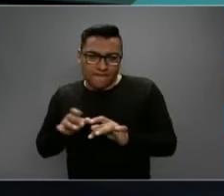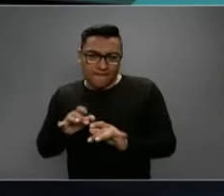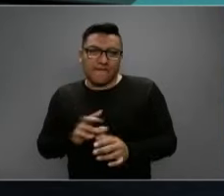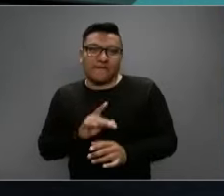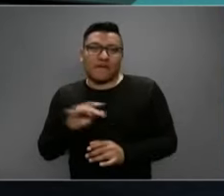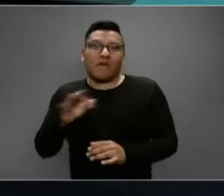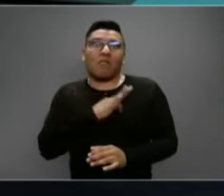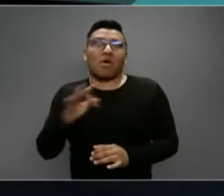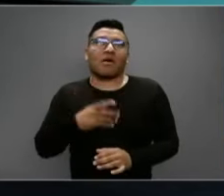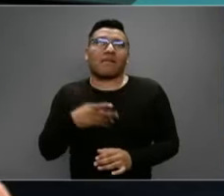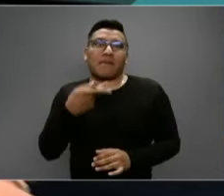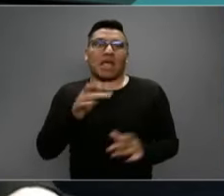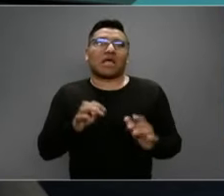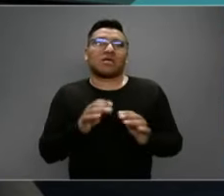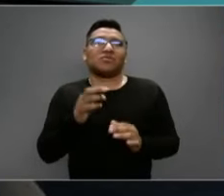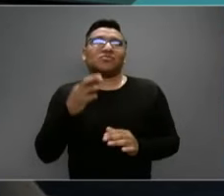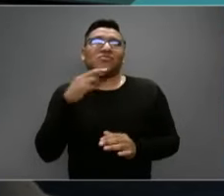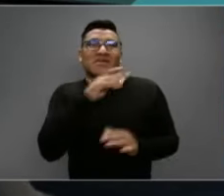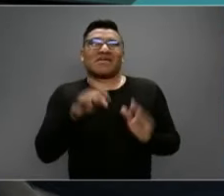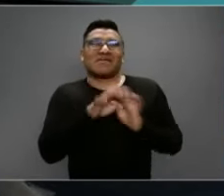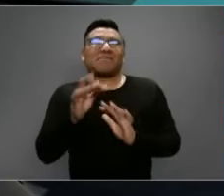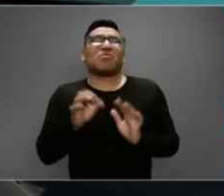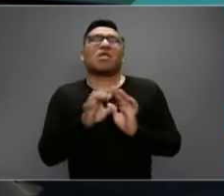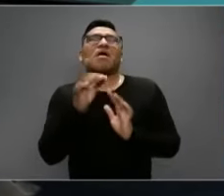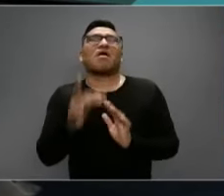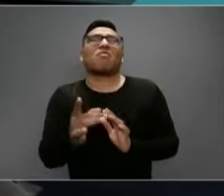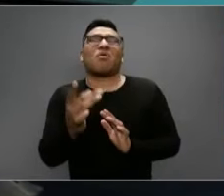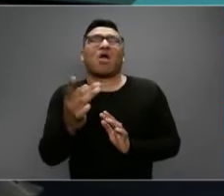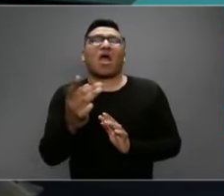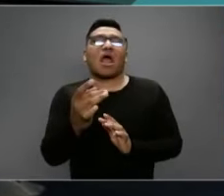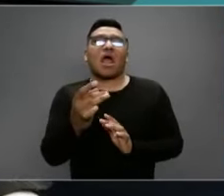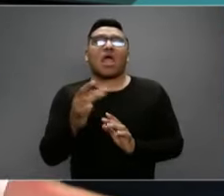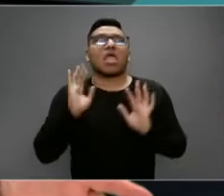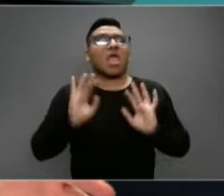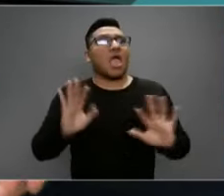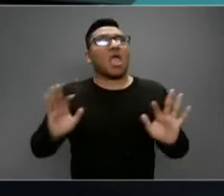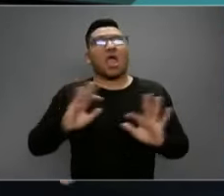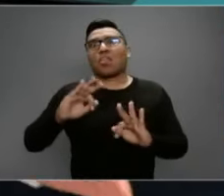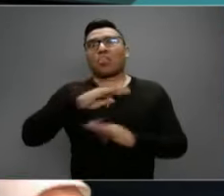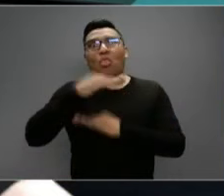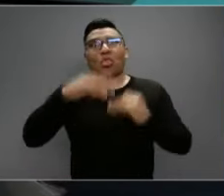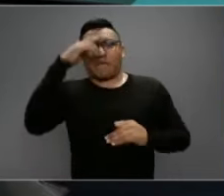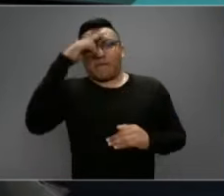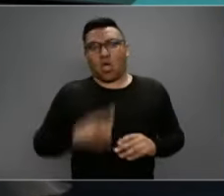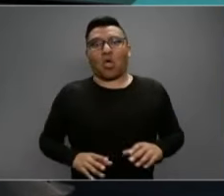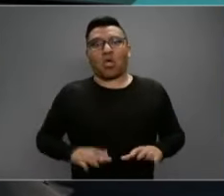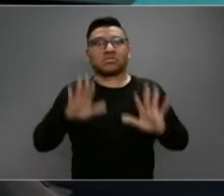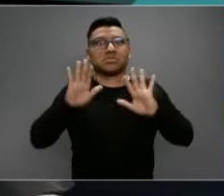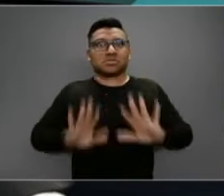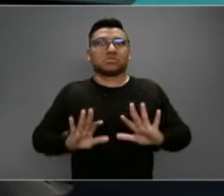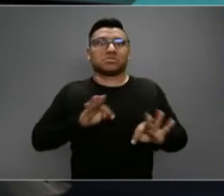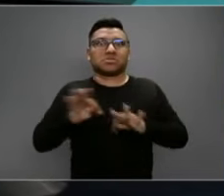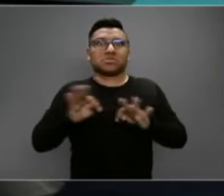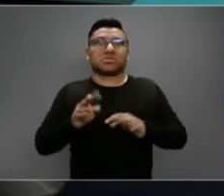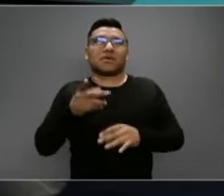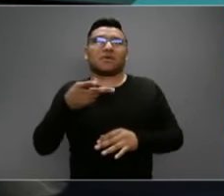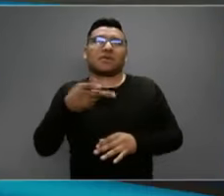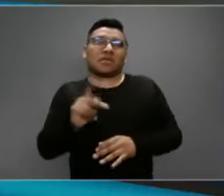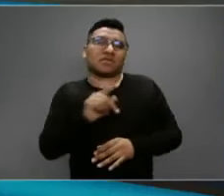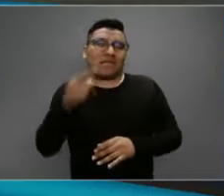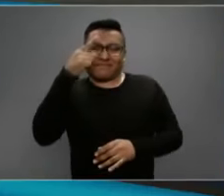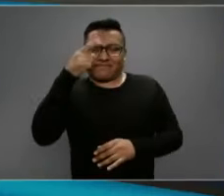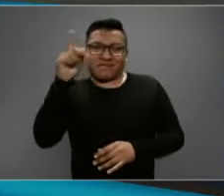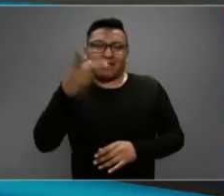paremos todo en este país, vámonos a un toque de queda. Pero por eso vuelvo a la pregunta de si estamos o no a tiempo.